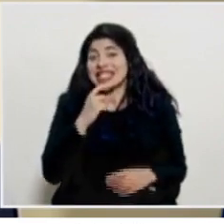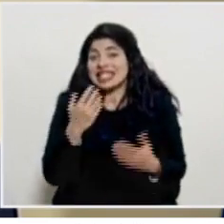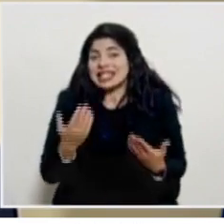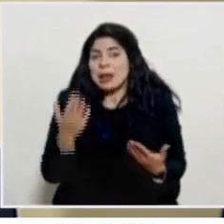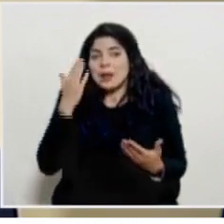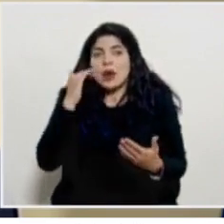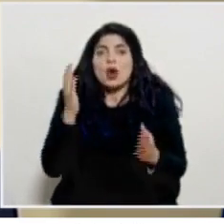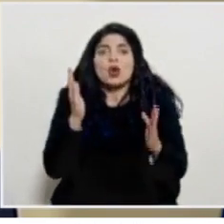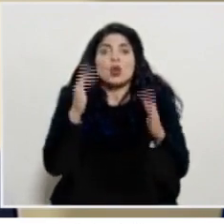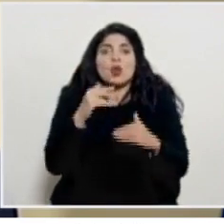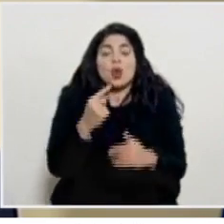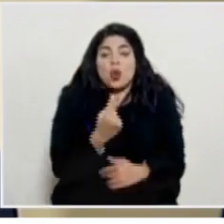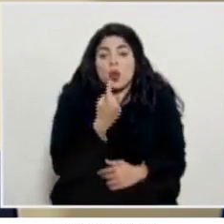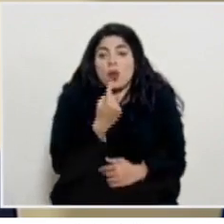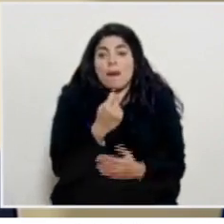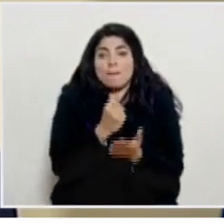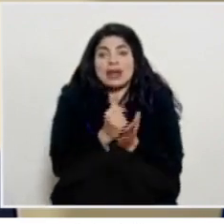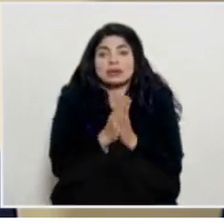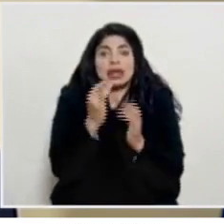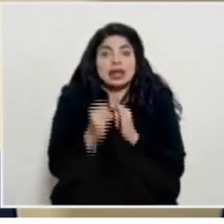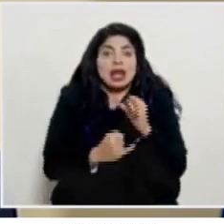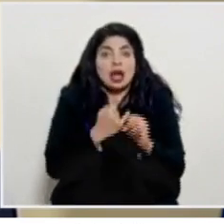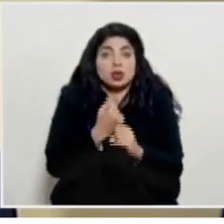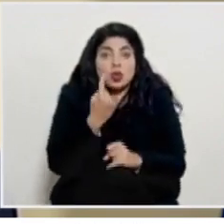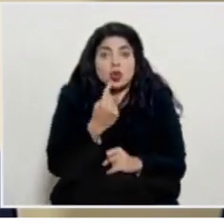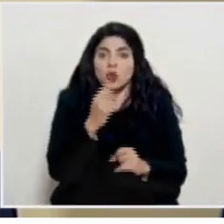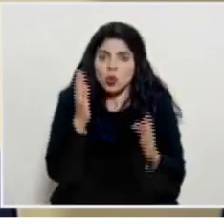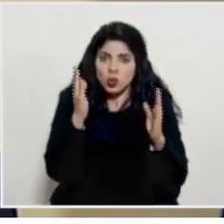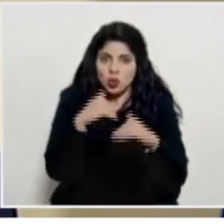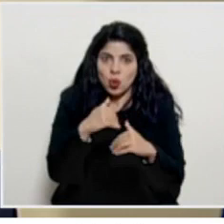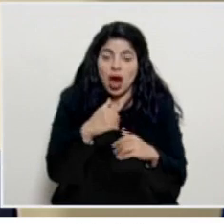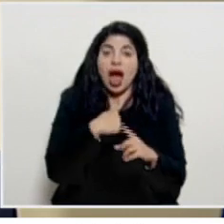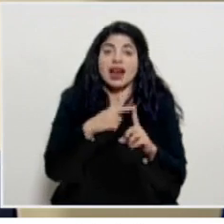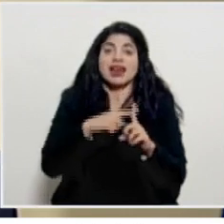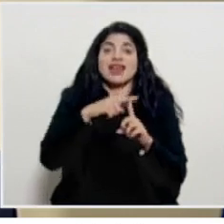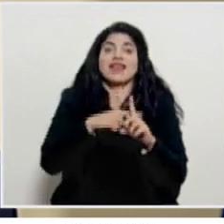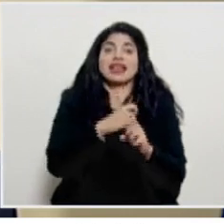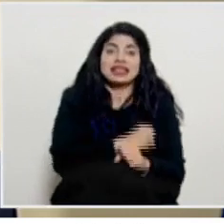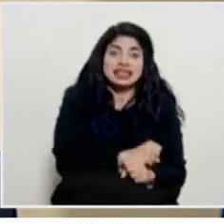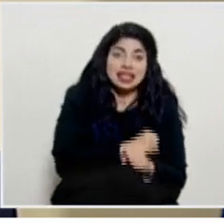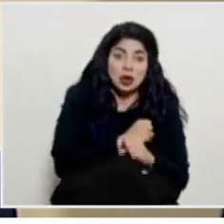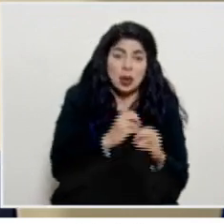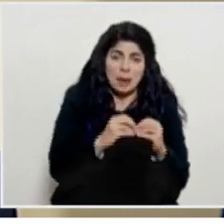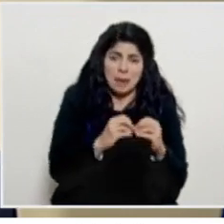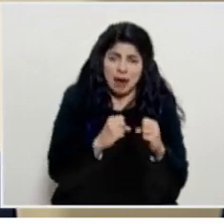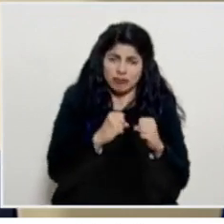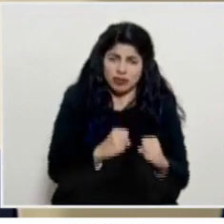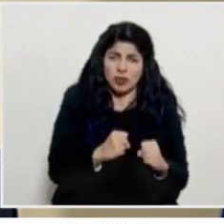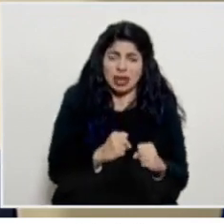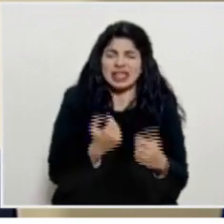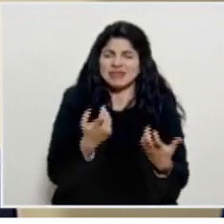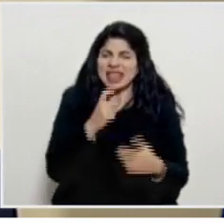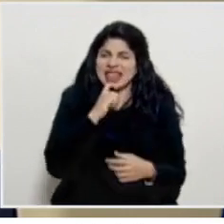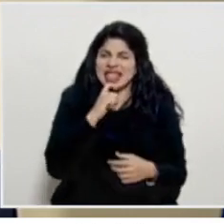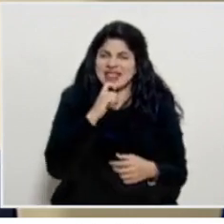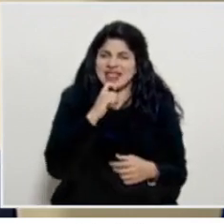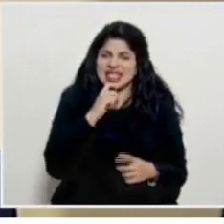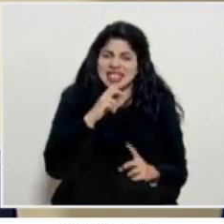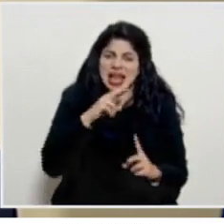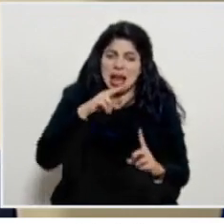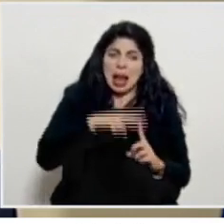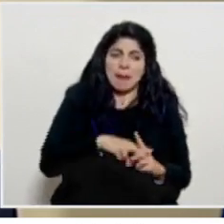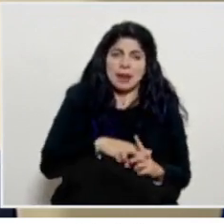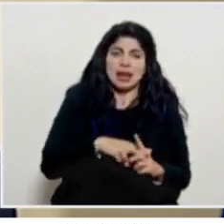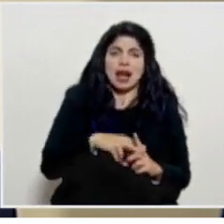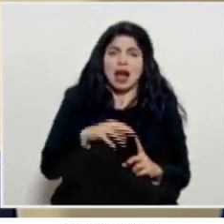un solo mecanismo de pasaporte internacional y que tenga un grado de seguridad y de validación más fuerte pues es difícil proceder solamente con